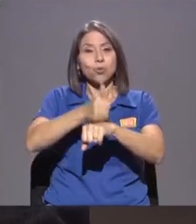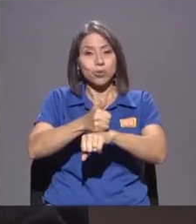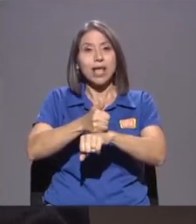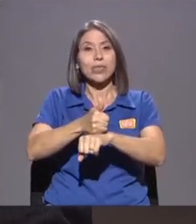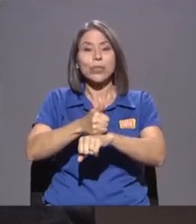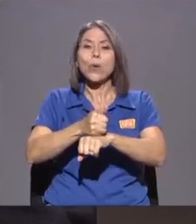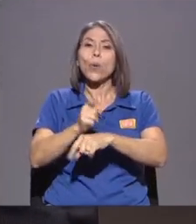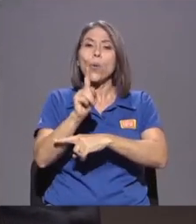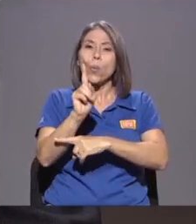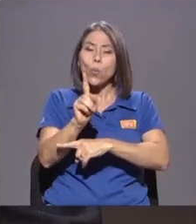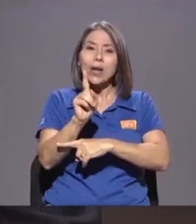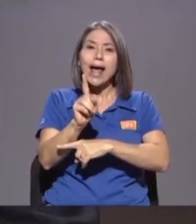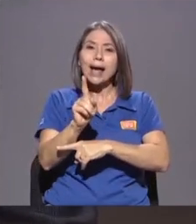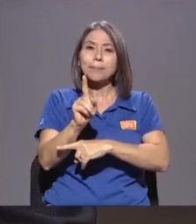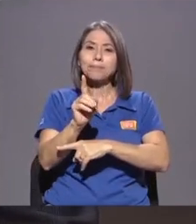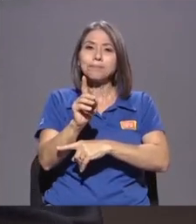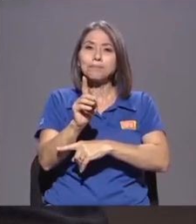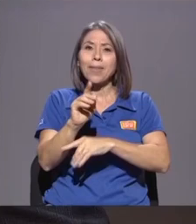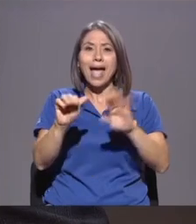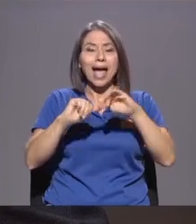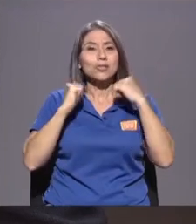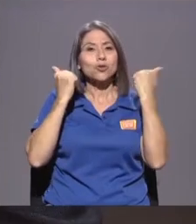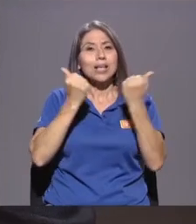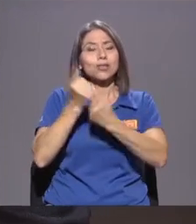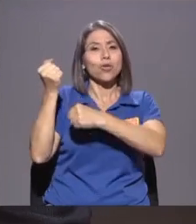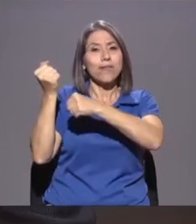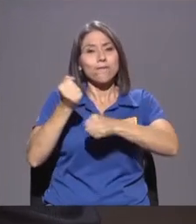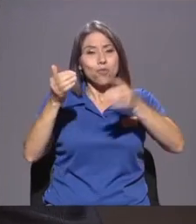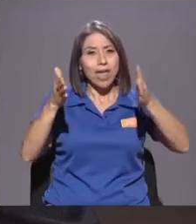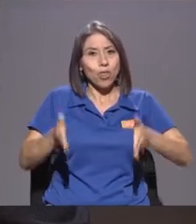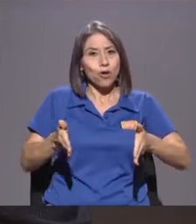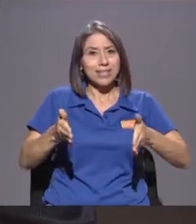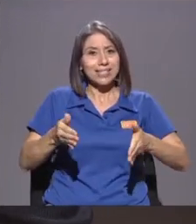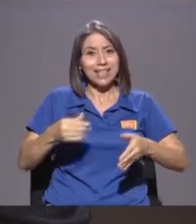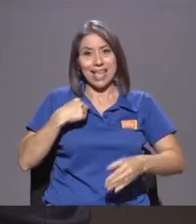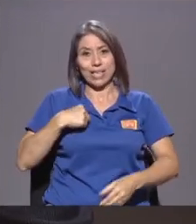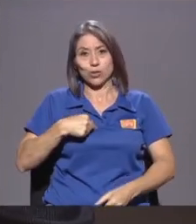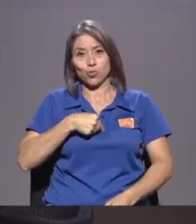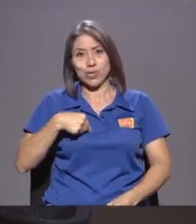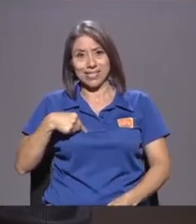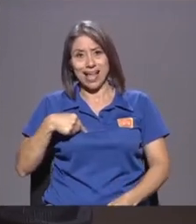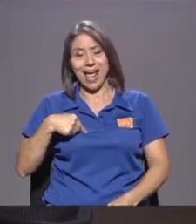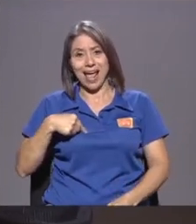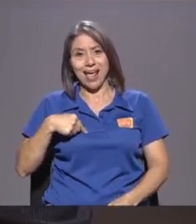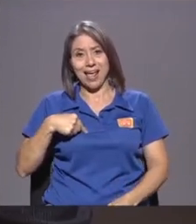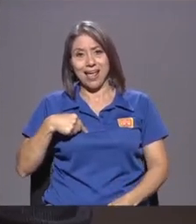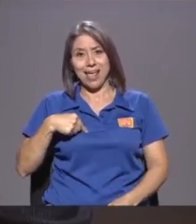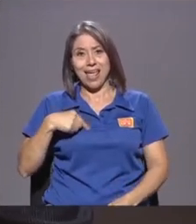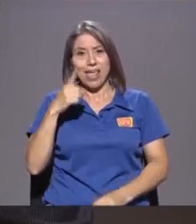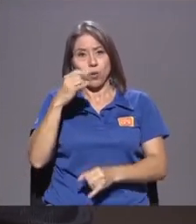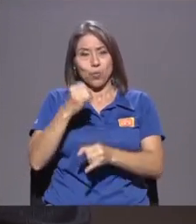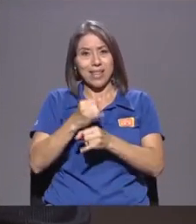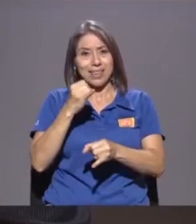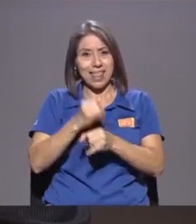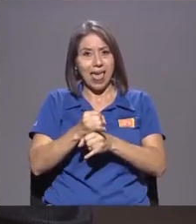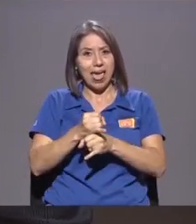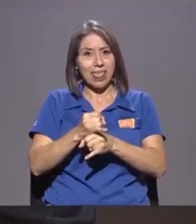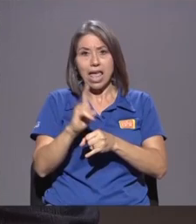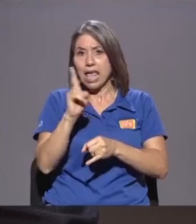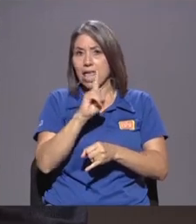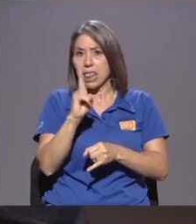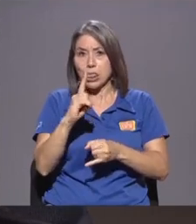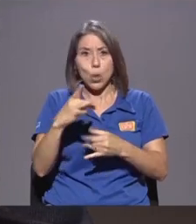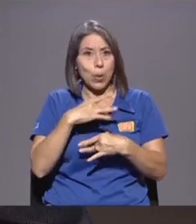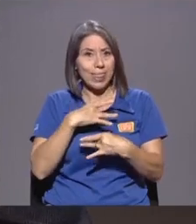Una Asociación de fundadores En Suiza En una Entidad Sin fines de lucro